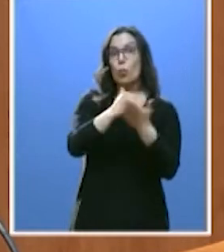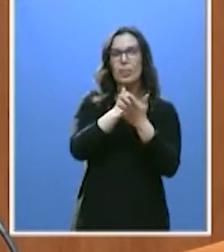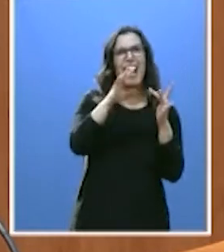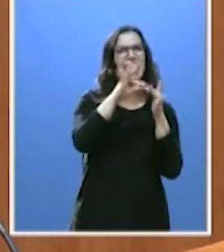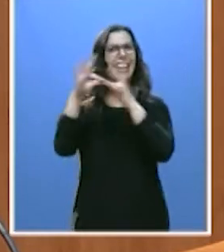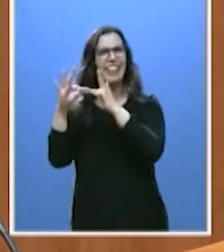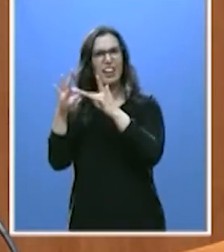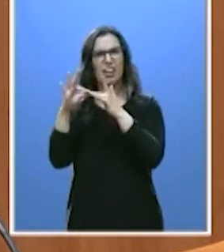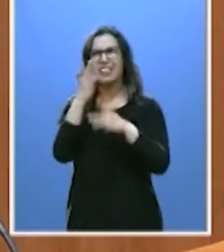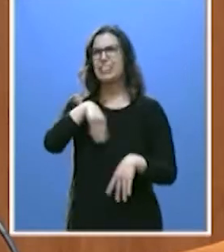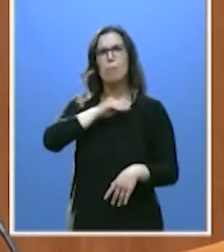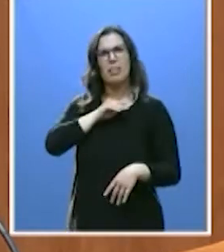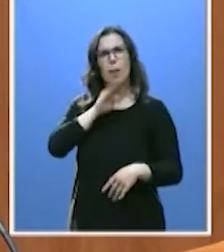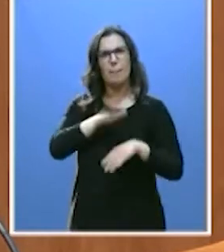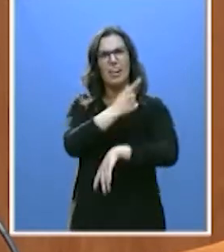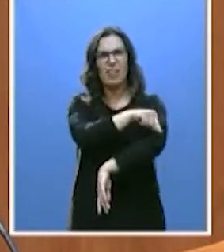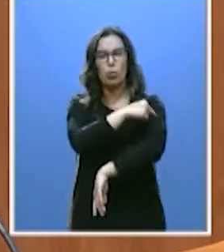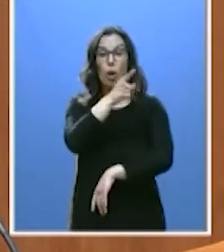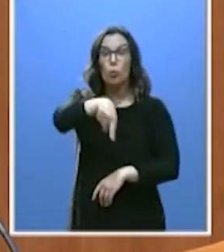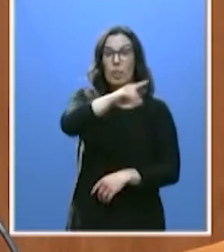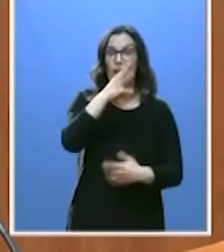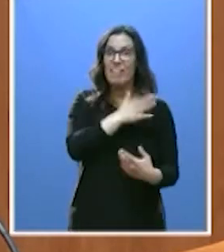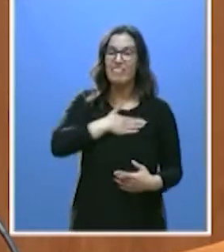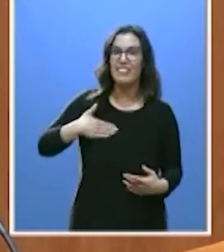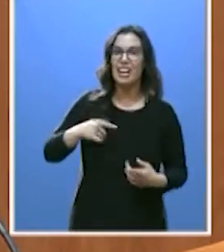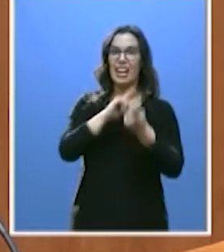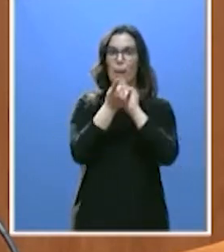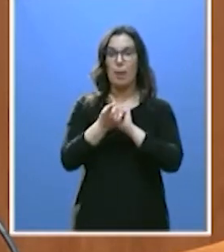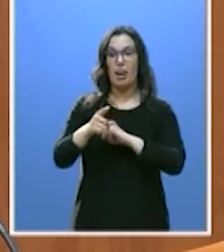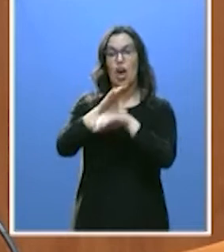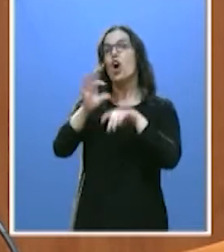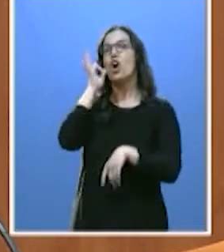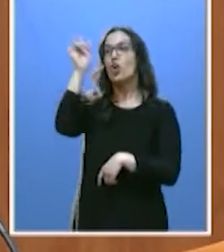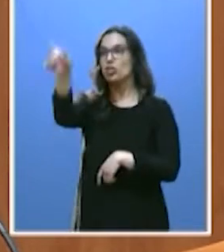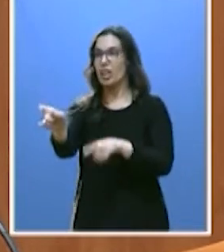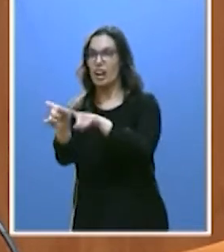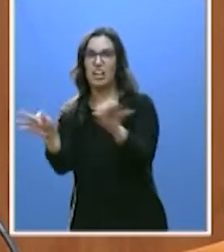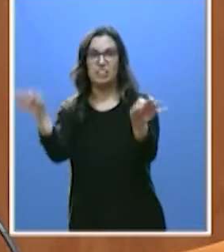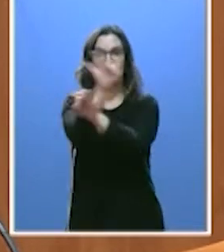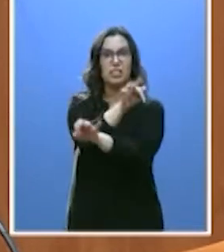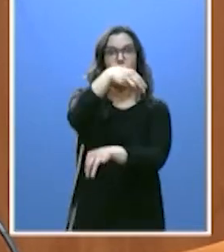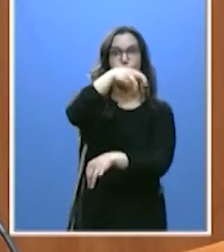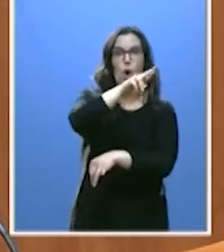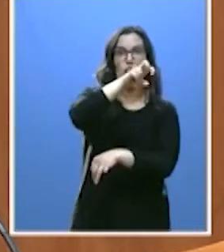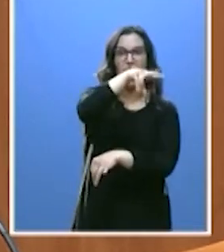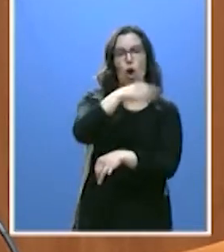campaña de vacunación de España, ustedes pretendan cambiar. A Verónica Casado, por Diego Moreno, es de Abra Cadabra.